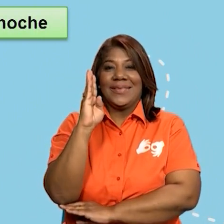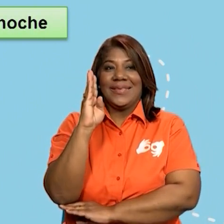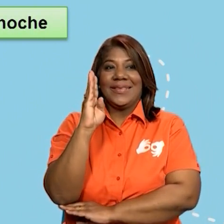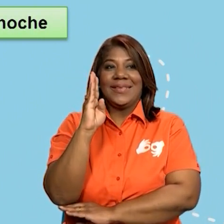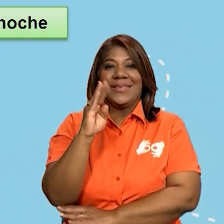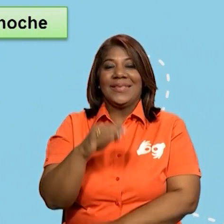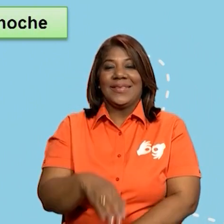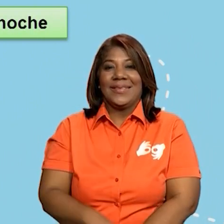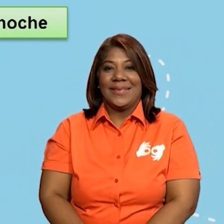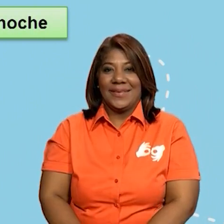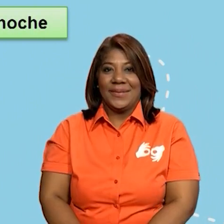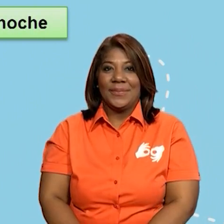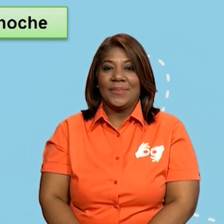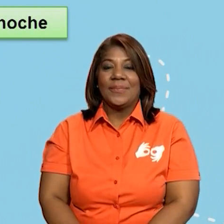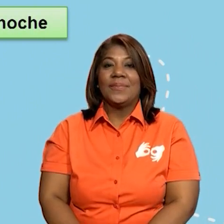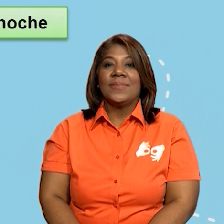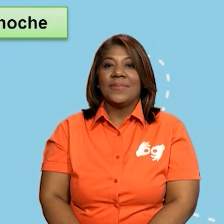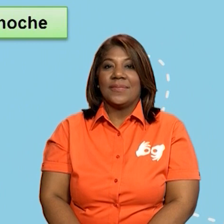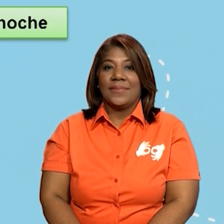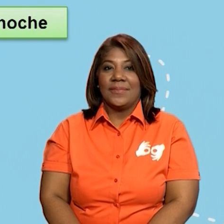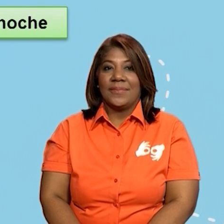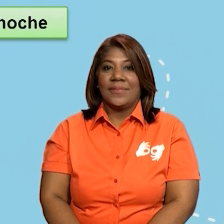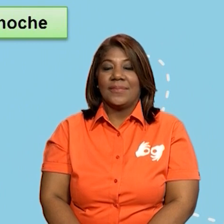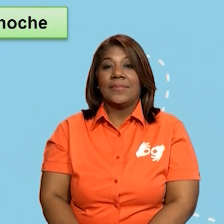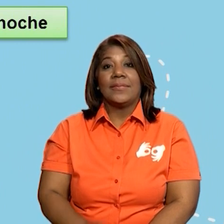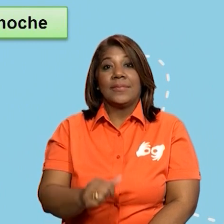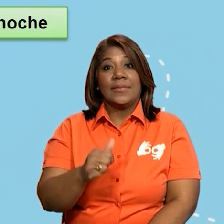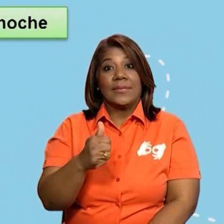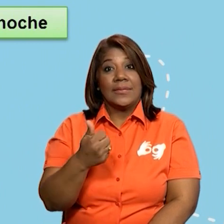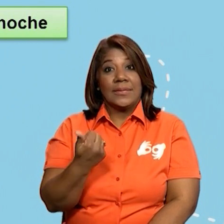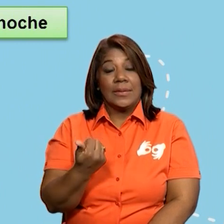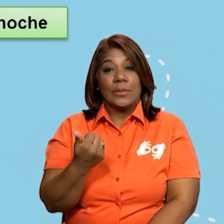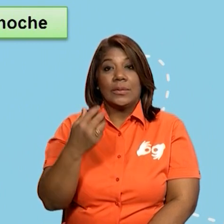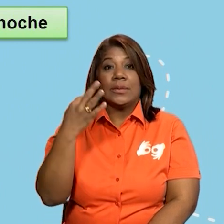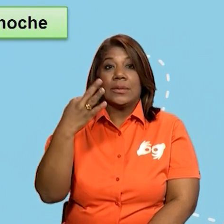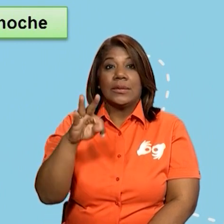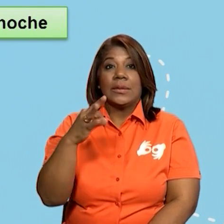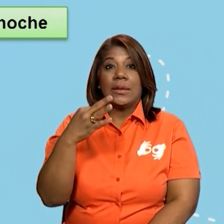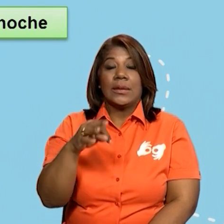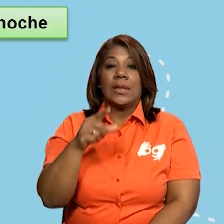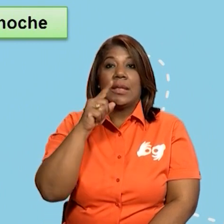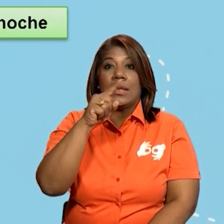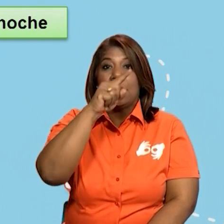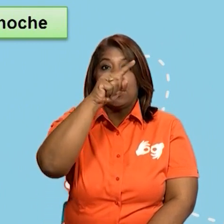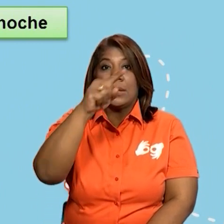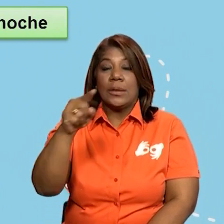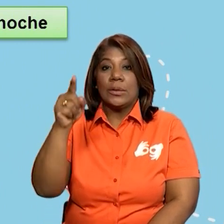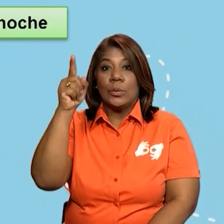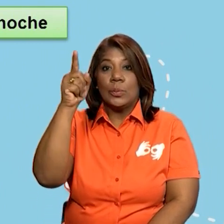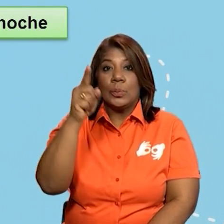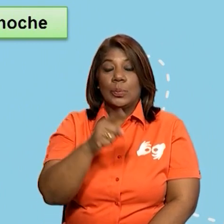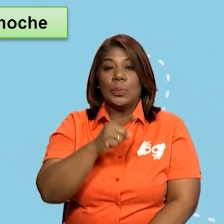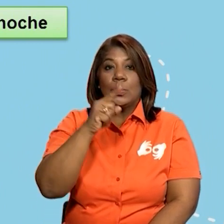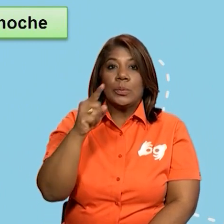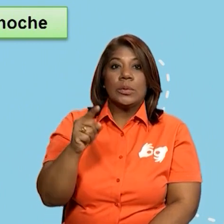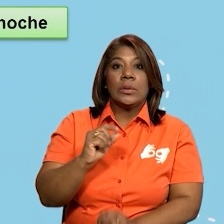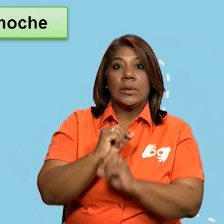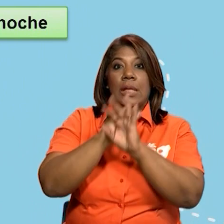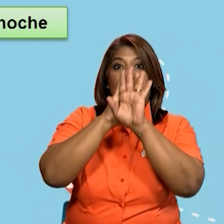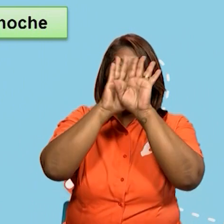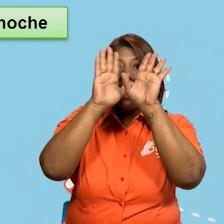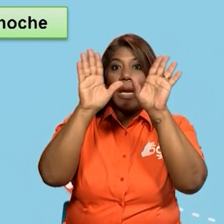punto. La segunda parte consistía en unir el dibujo con el momento del día cuando